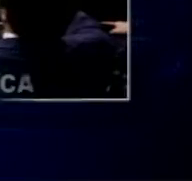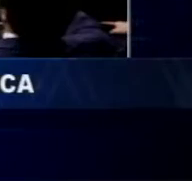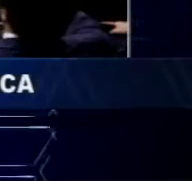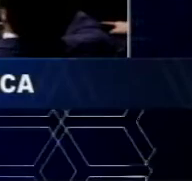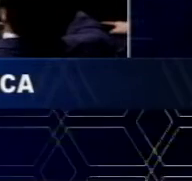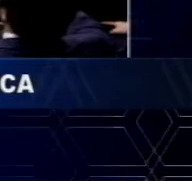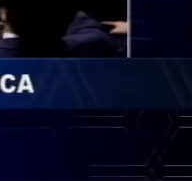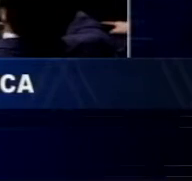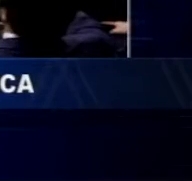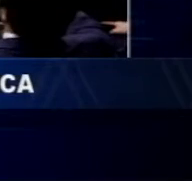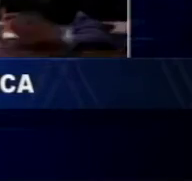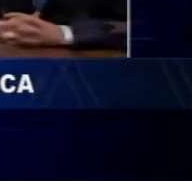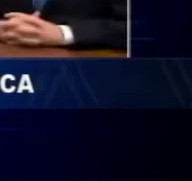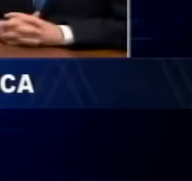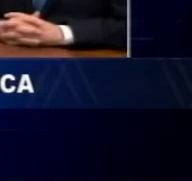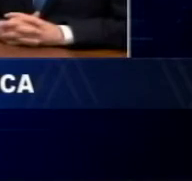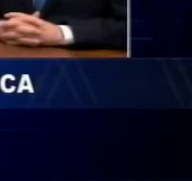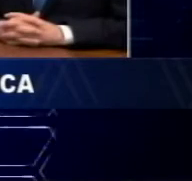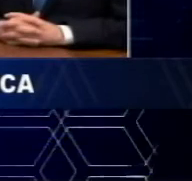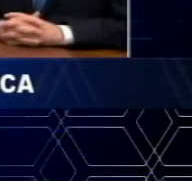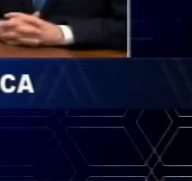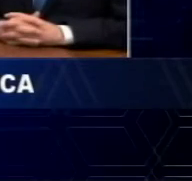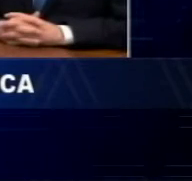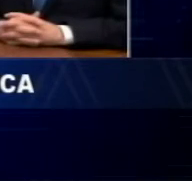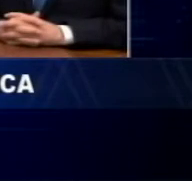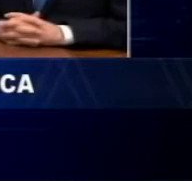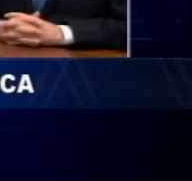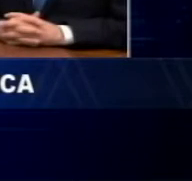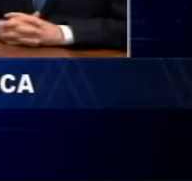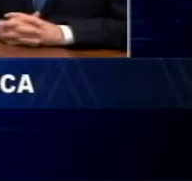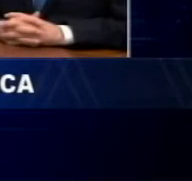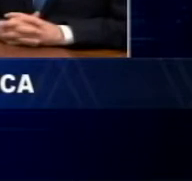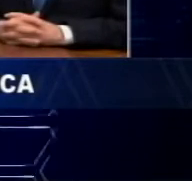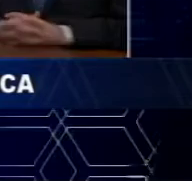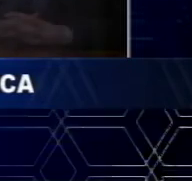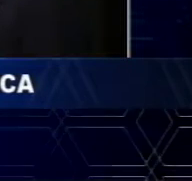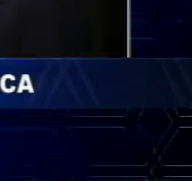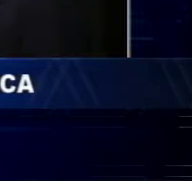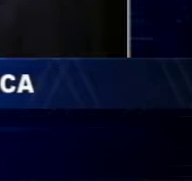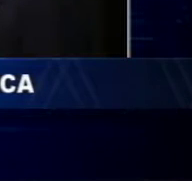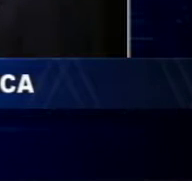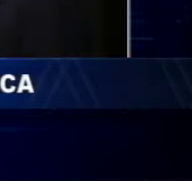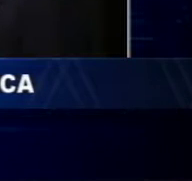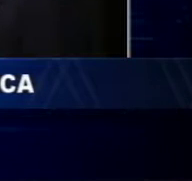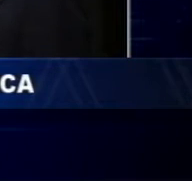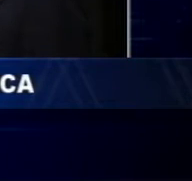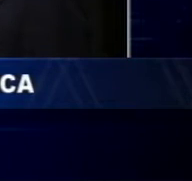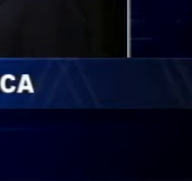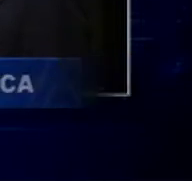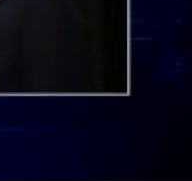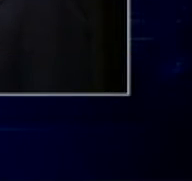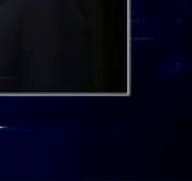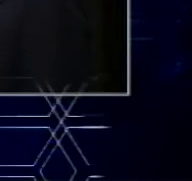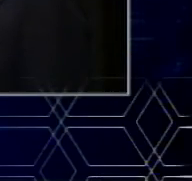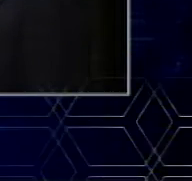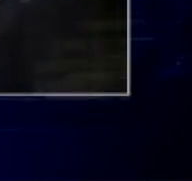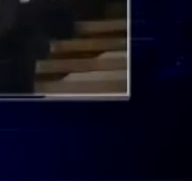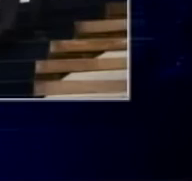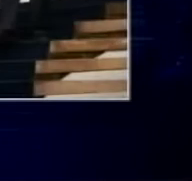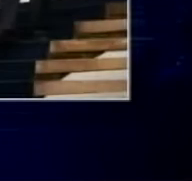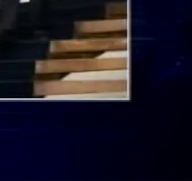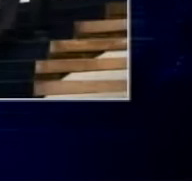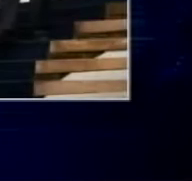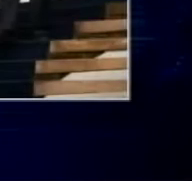Visita, Gobernador Enrique Capriles Radonski se reunió con el Canciller de Brasil para buscar soluciones a la situación que